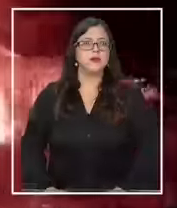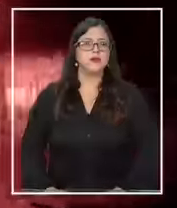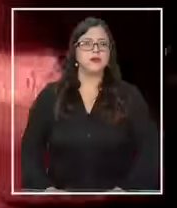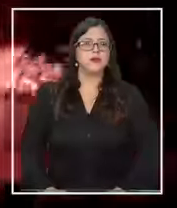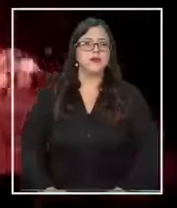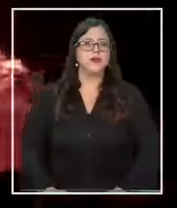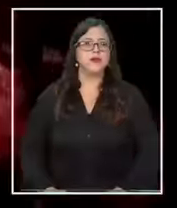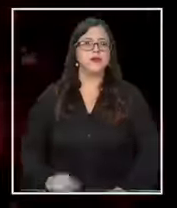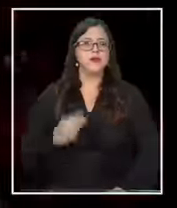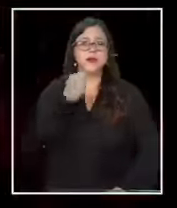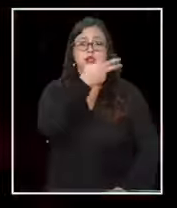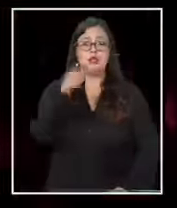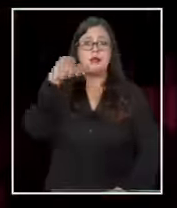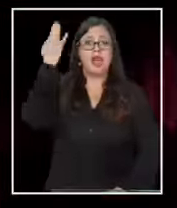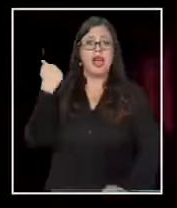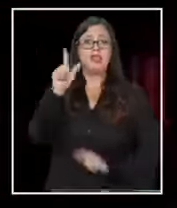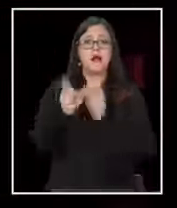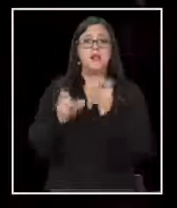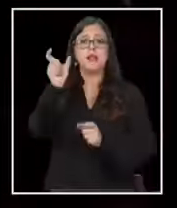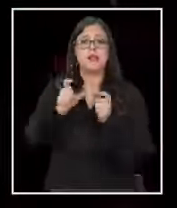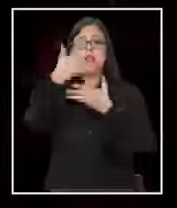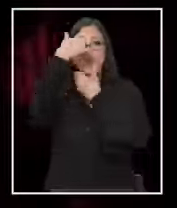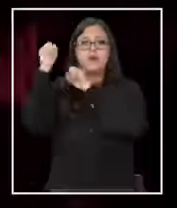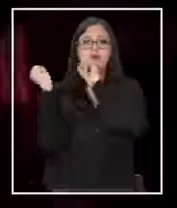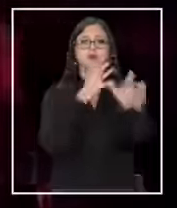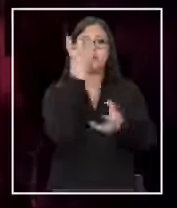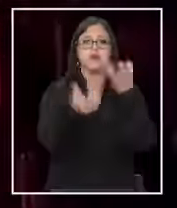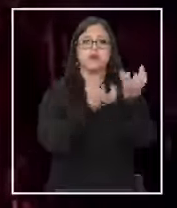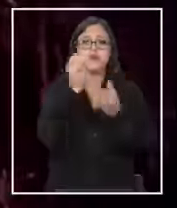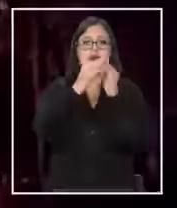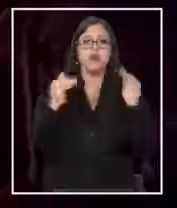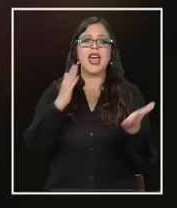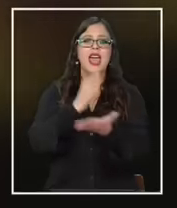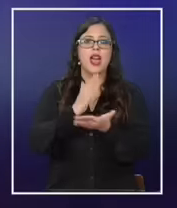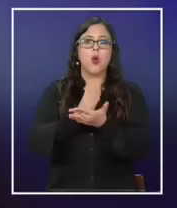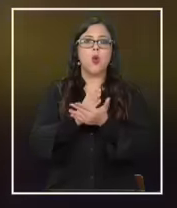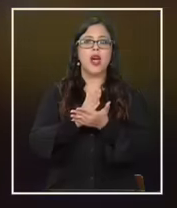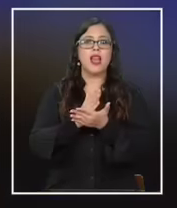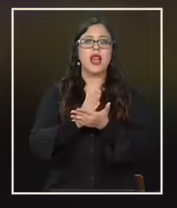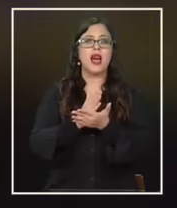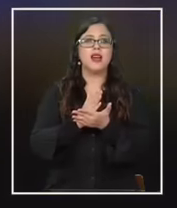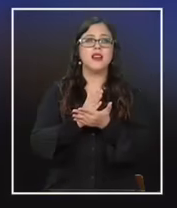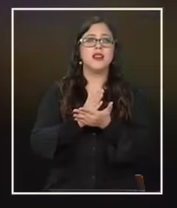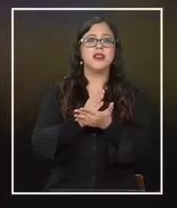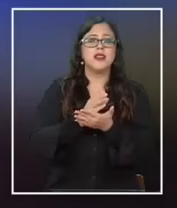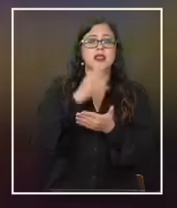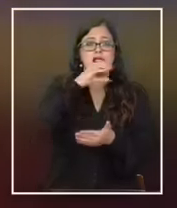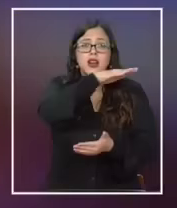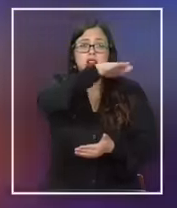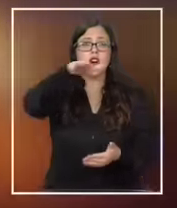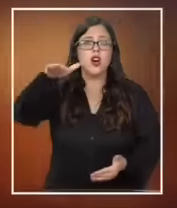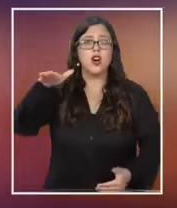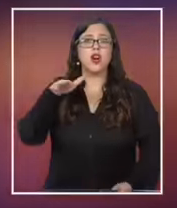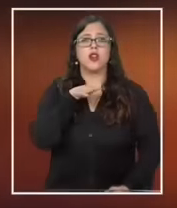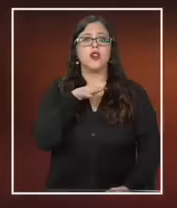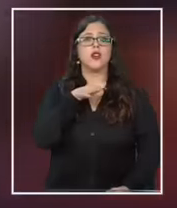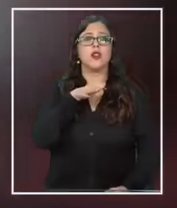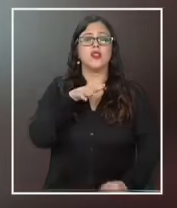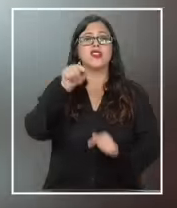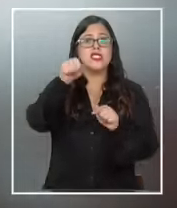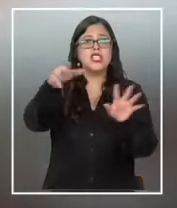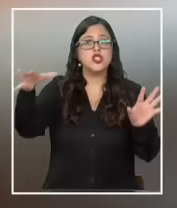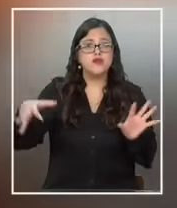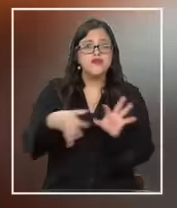Hace solo dos semanas desconocidos quemaron la escuela rural Boyilco en Victoria al alero de una fundación evangélica.